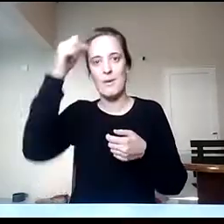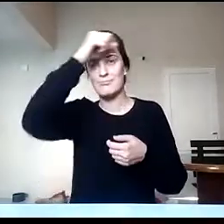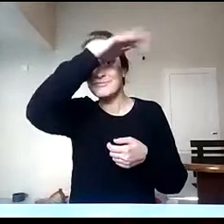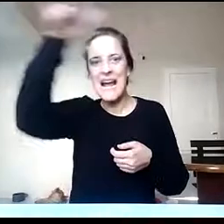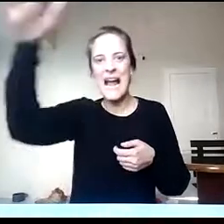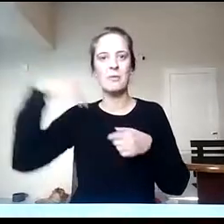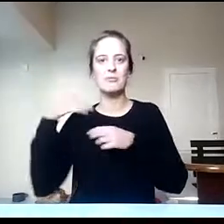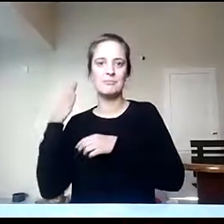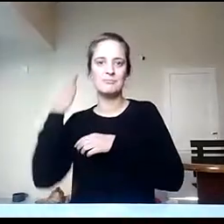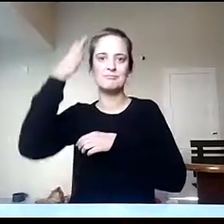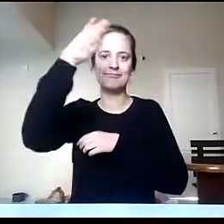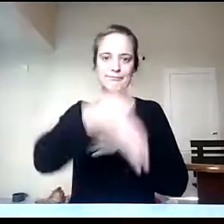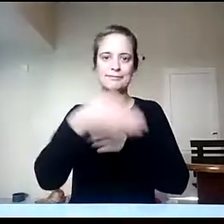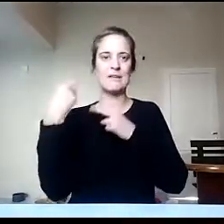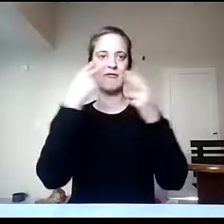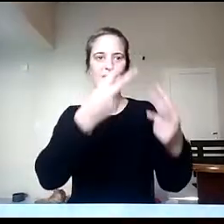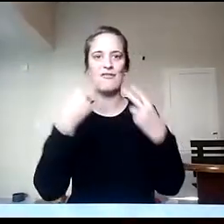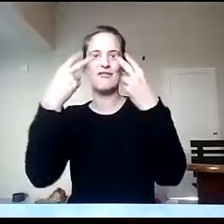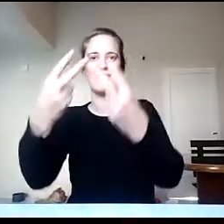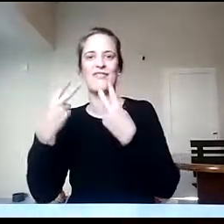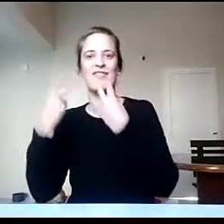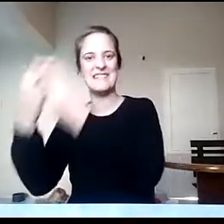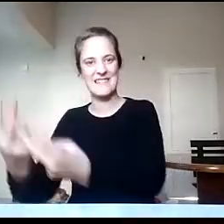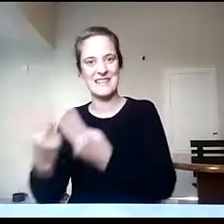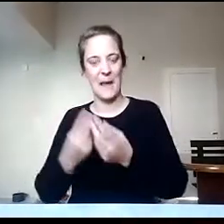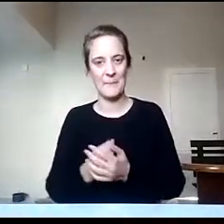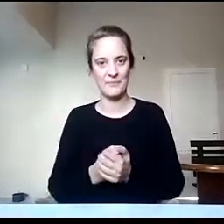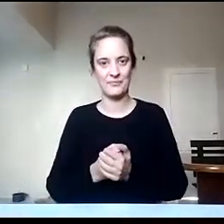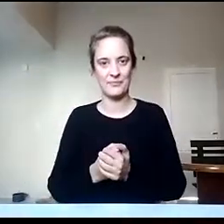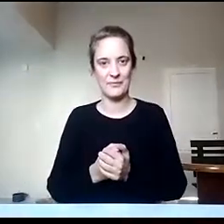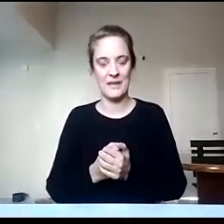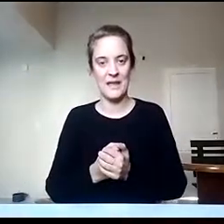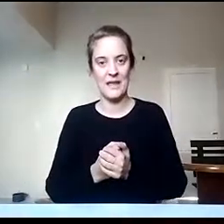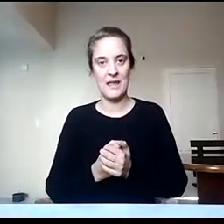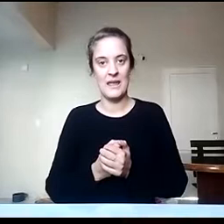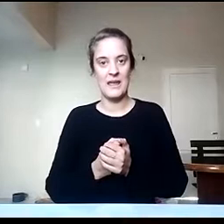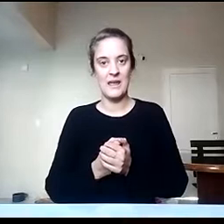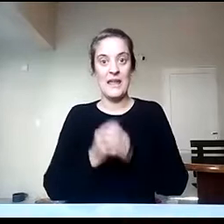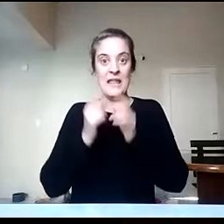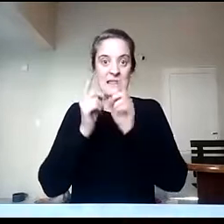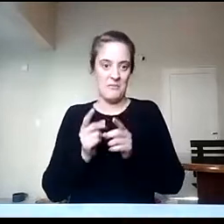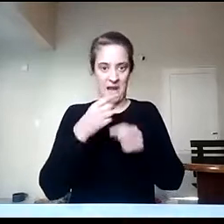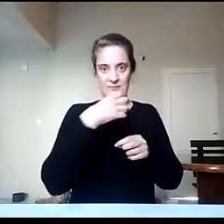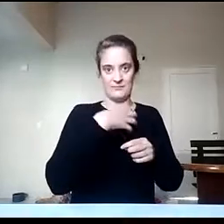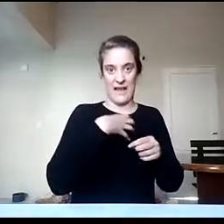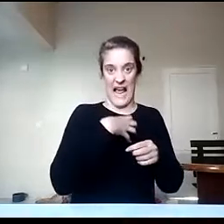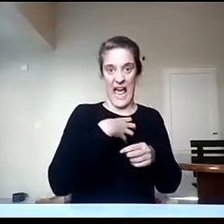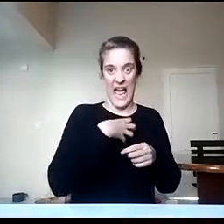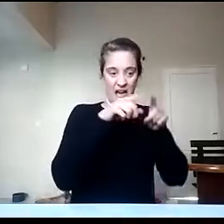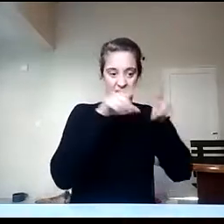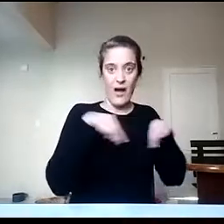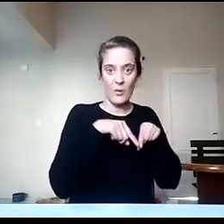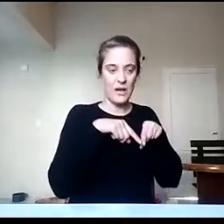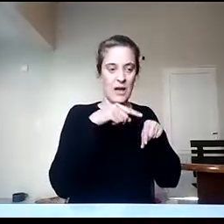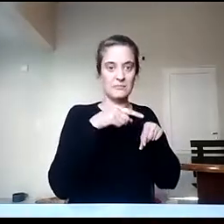atravesando todos, pero la idea es también vincular todo el conocimiento que vemos en el aula, que compartimos con los